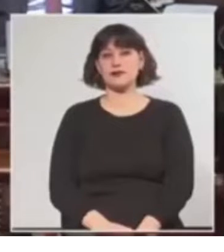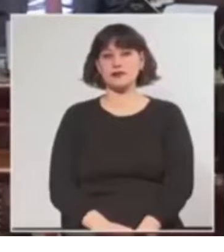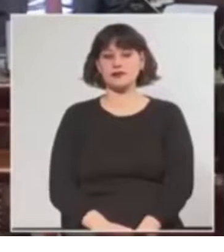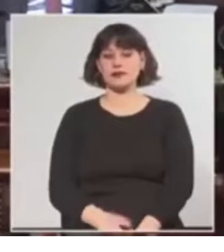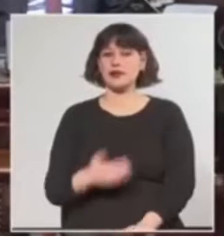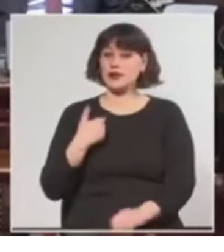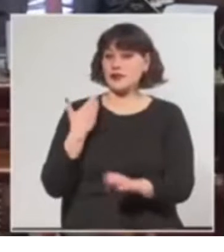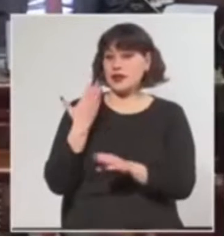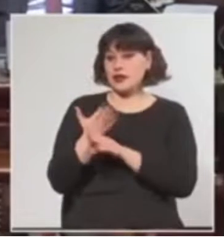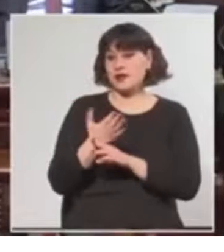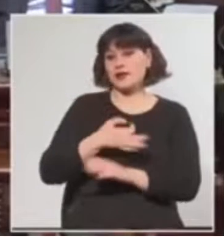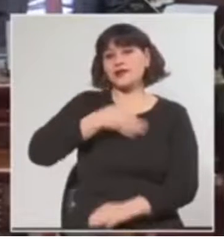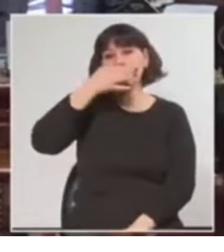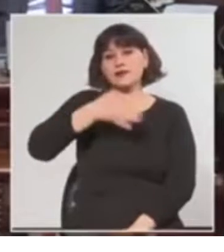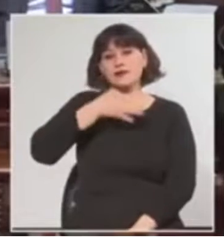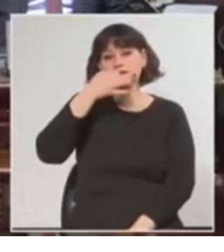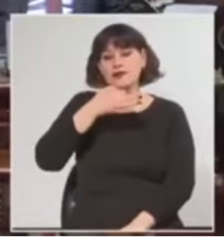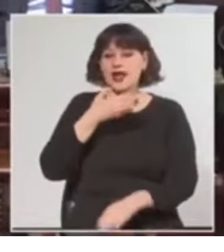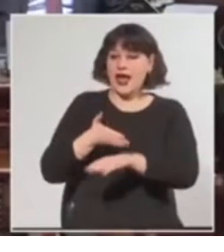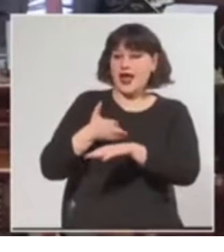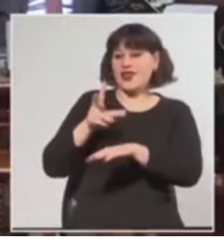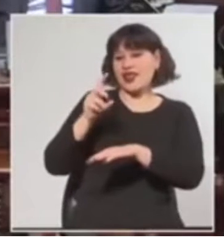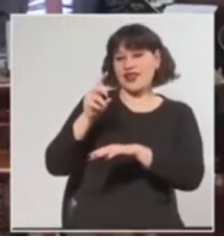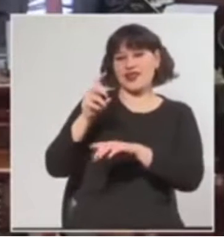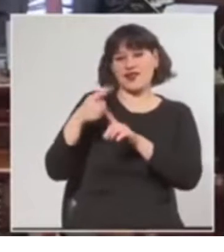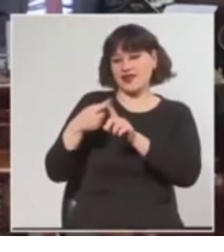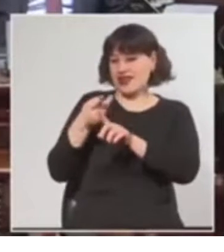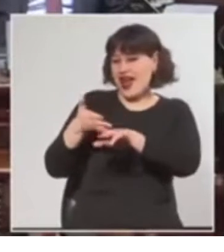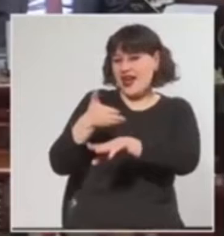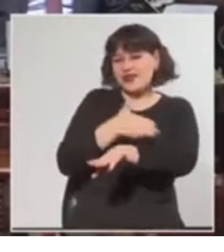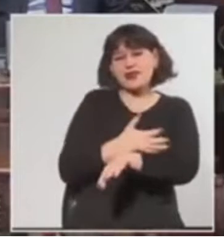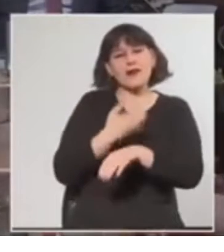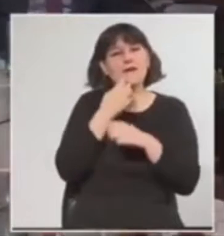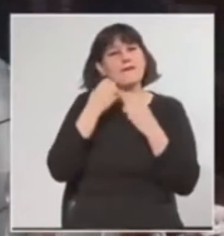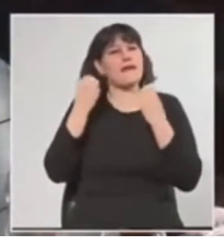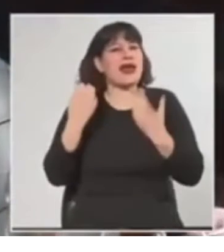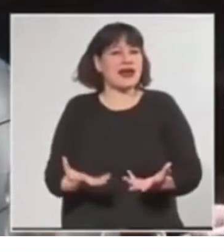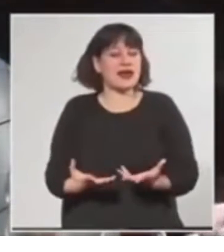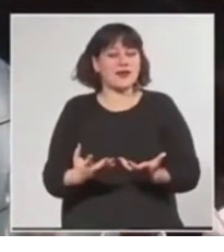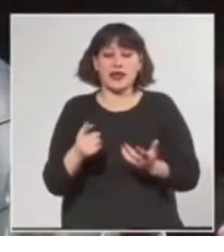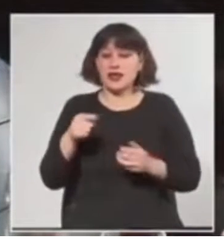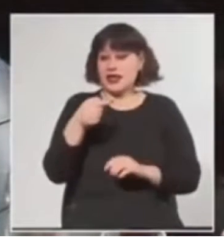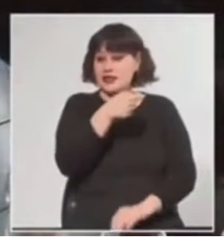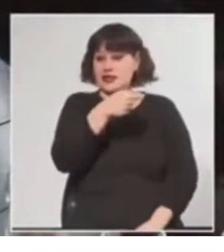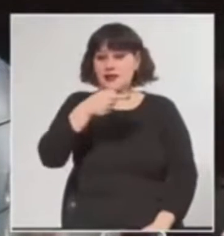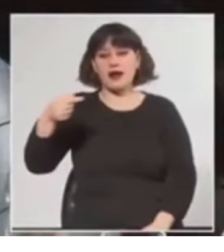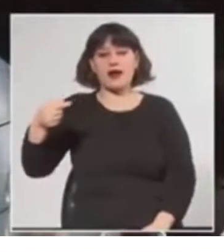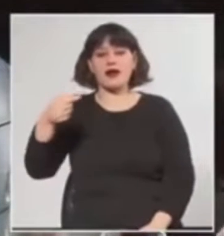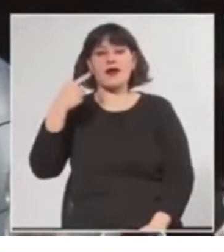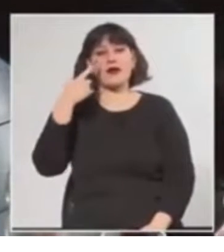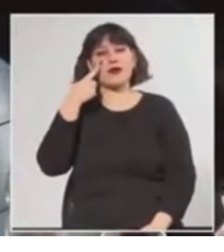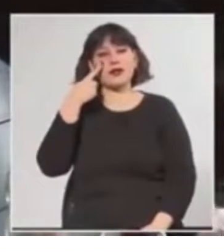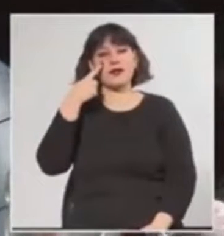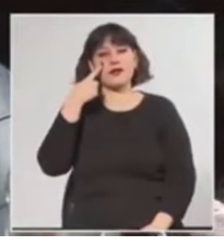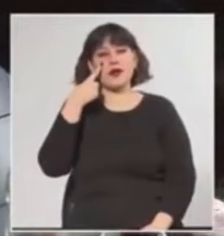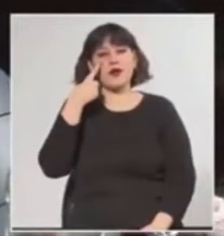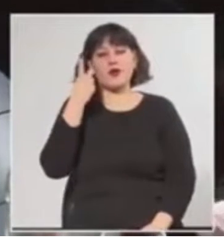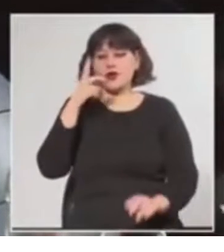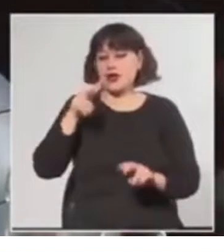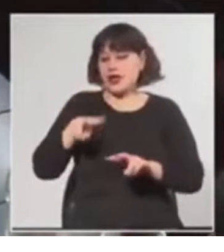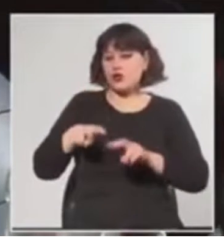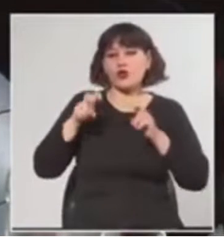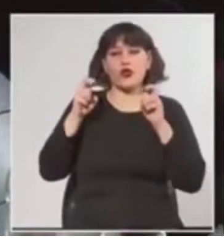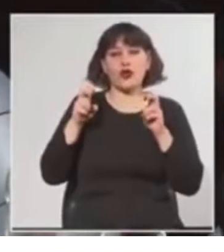Solicitamos el uso de la palabra en medida previa, entre otras cosas porque en esta semana se conoció un estudio